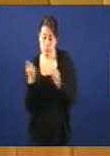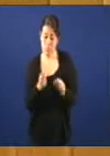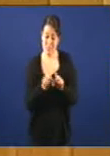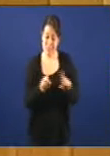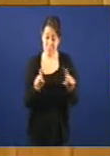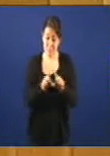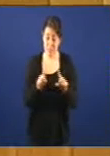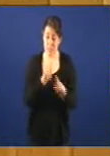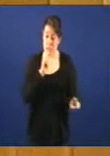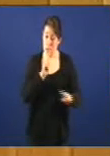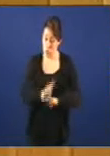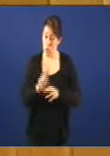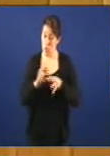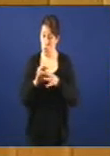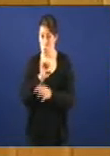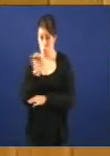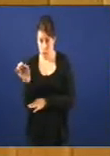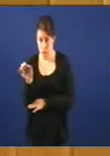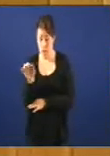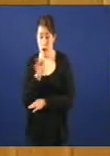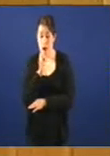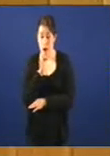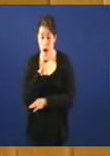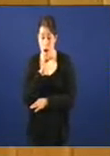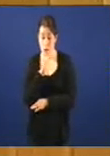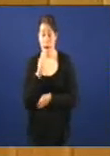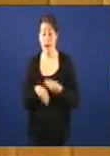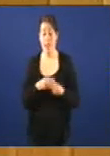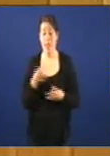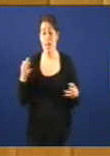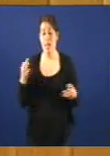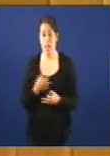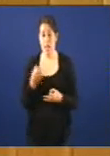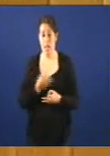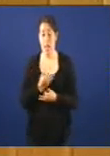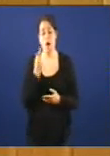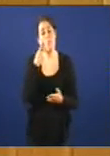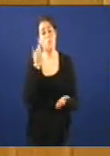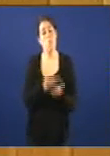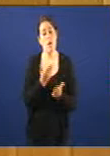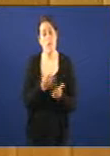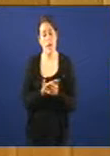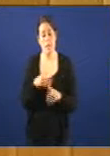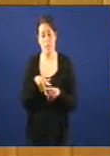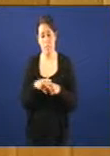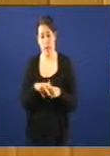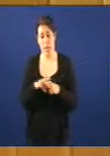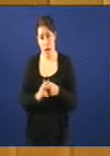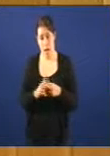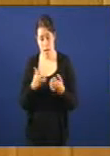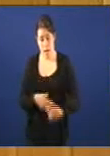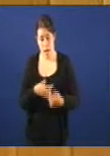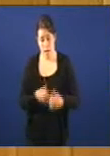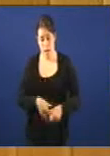a resposta da Unión Europea e agora o que se vai a facer é comprobar que maquinaria era a que estaba